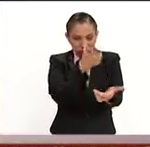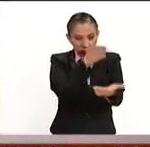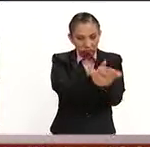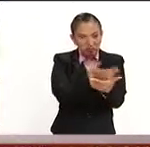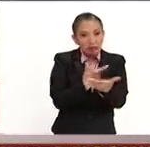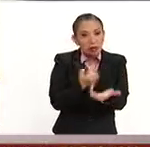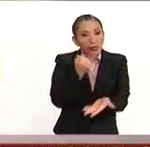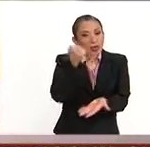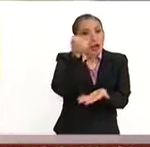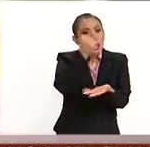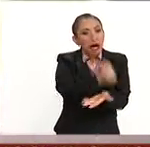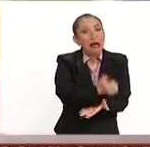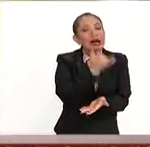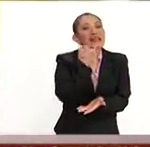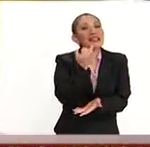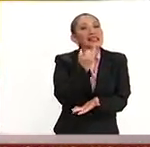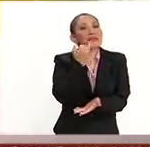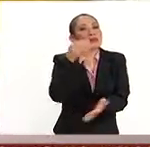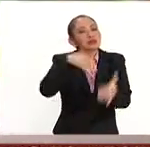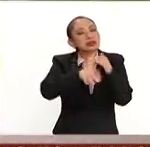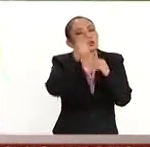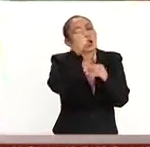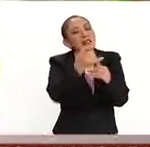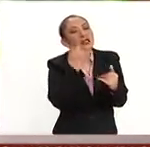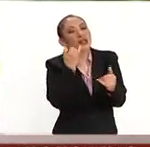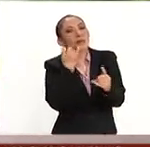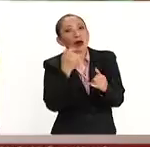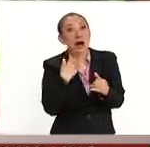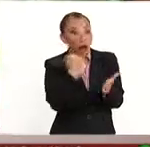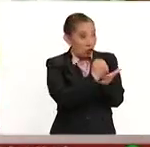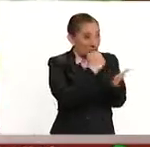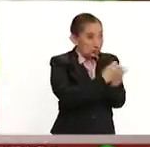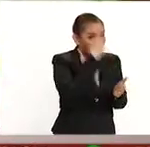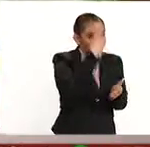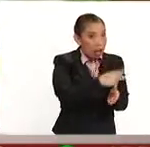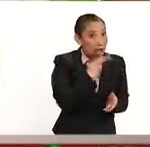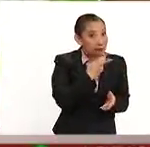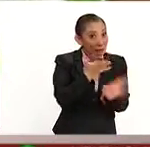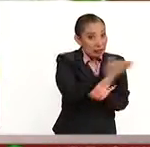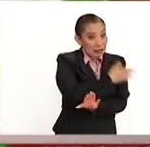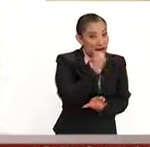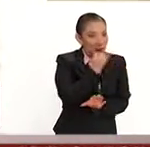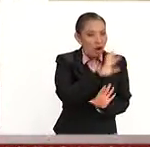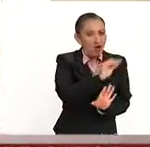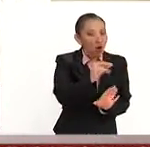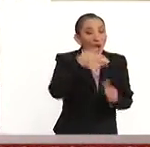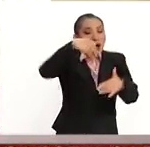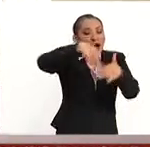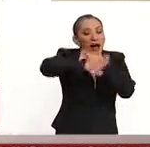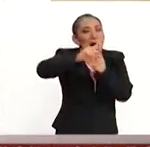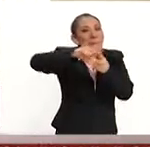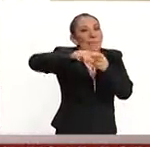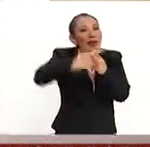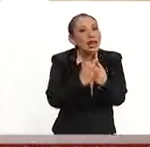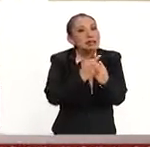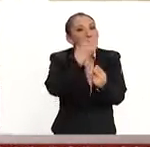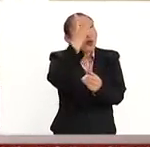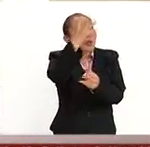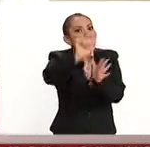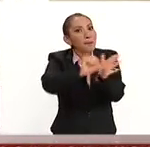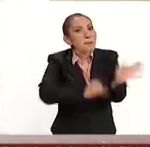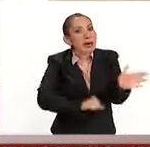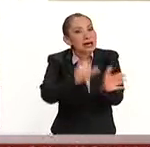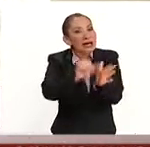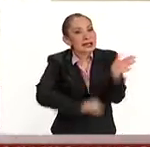una inmersión en el idioma inglés, es decir, no es requisito que hable el idioma, pero cuando él inicia, cursa un cuatrimestre,